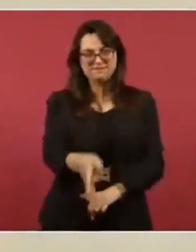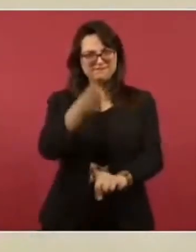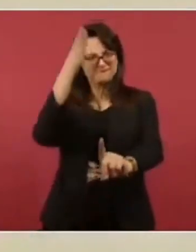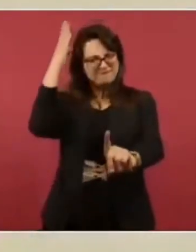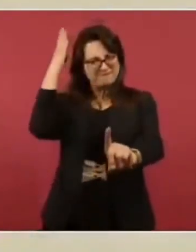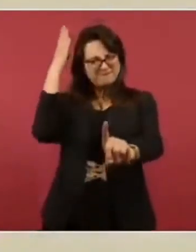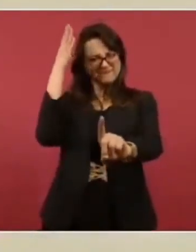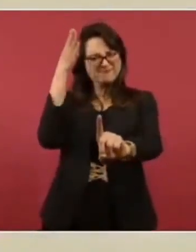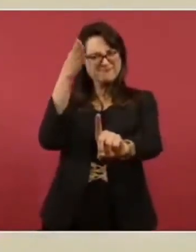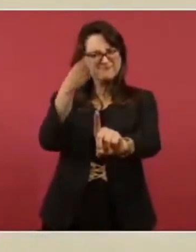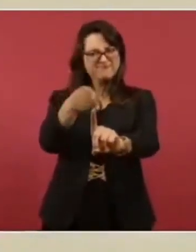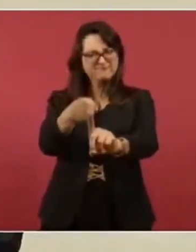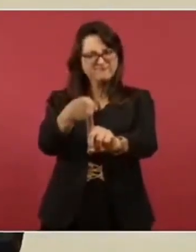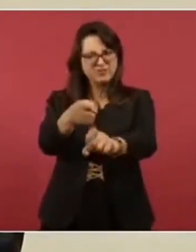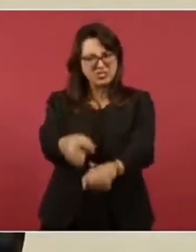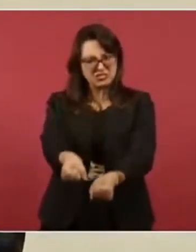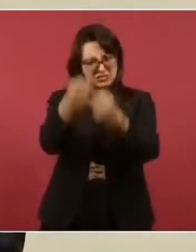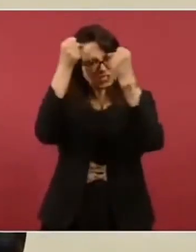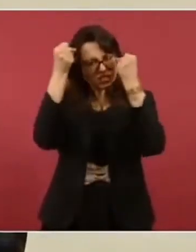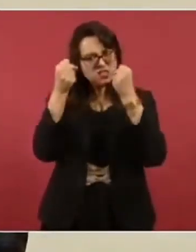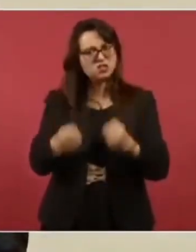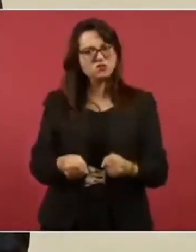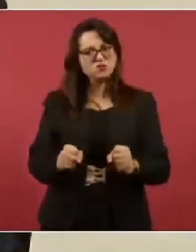en nuestros principios.